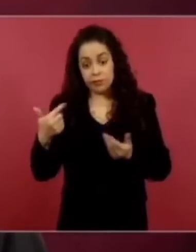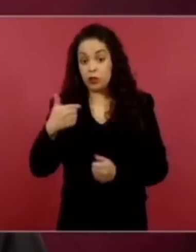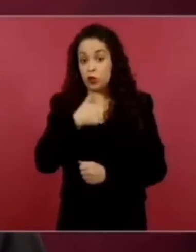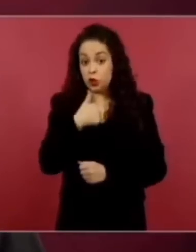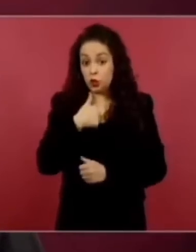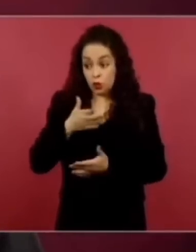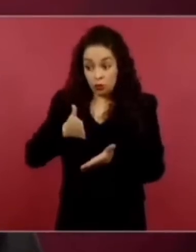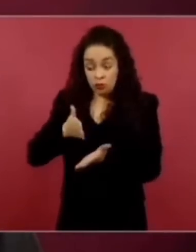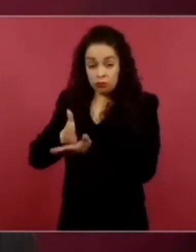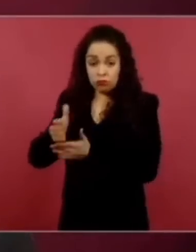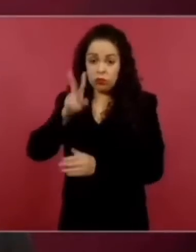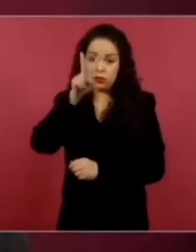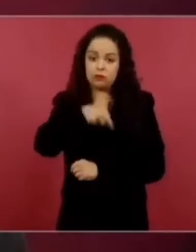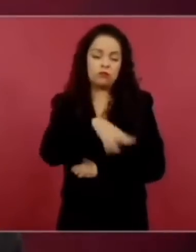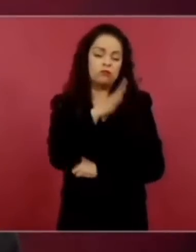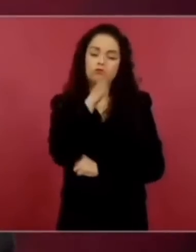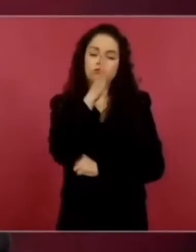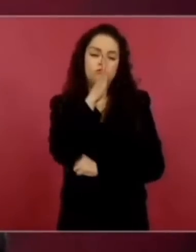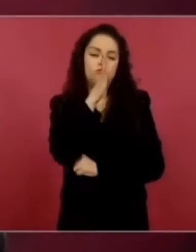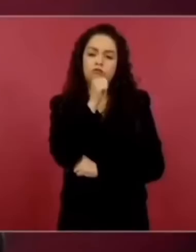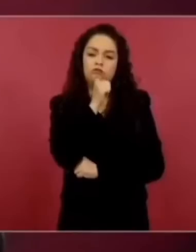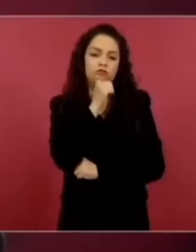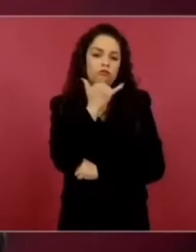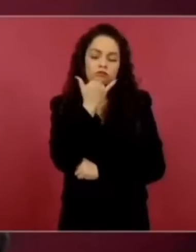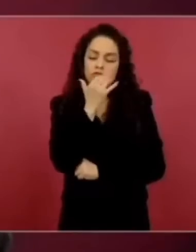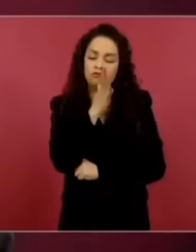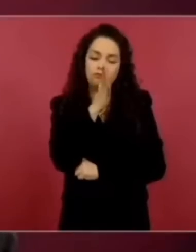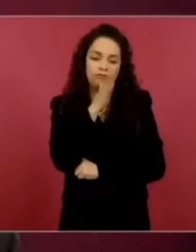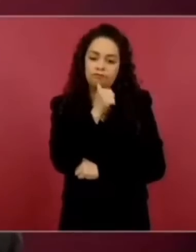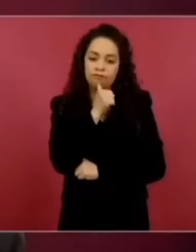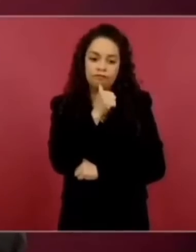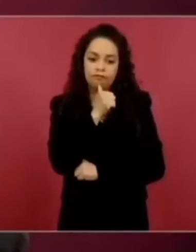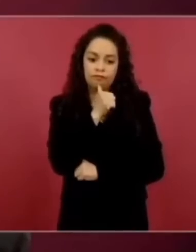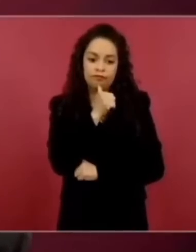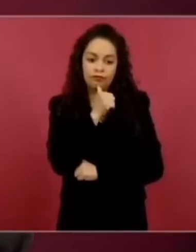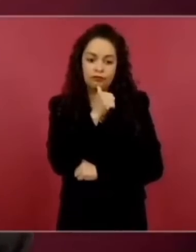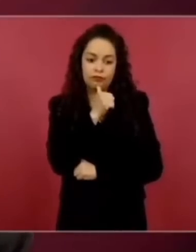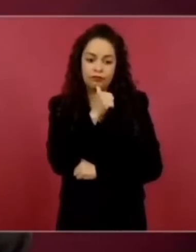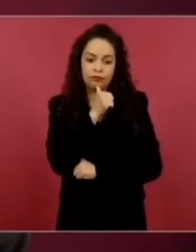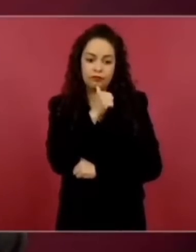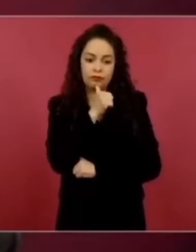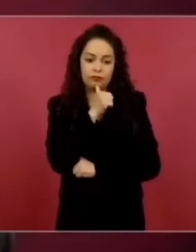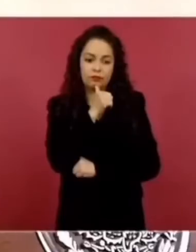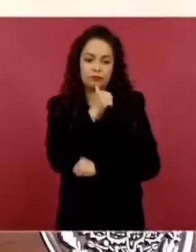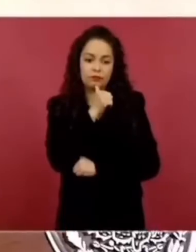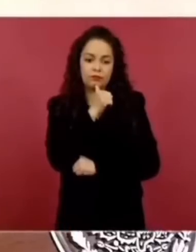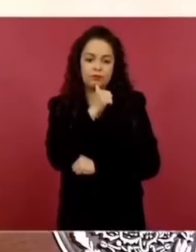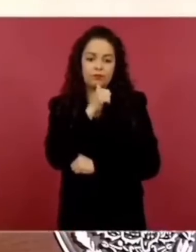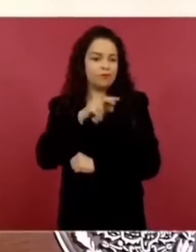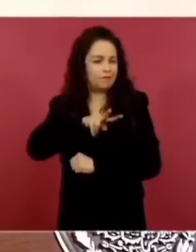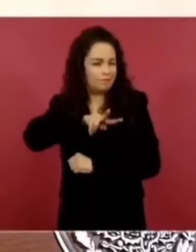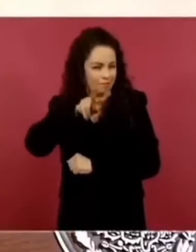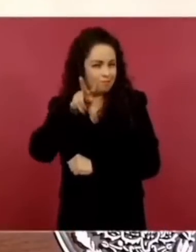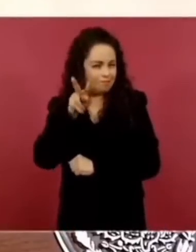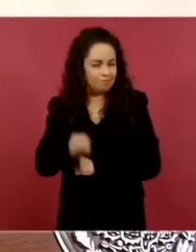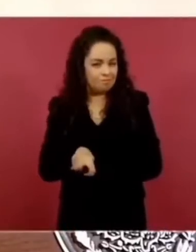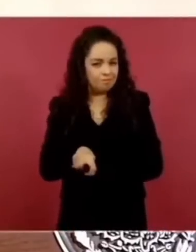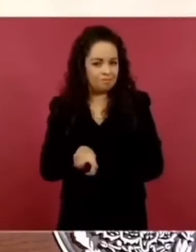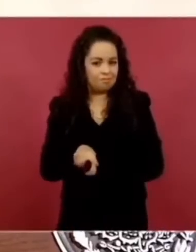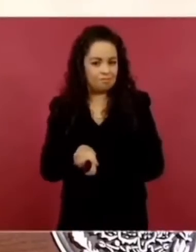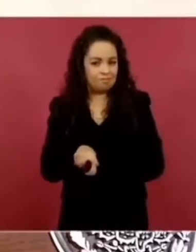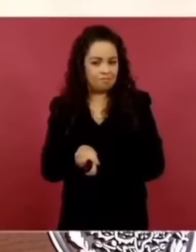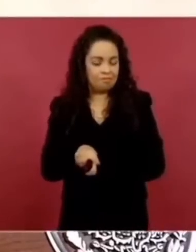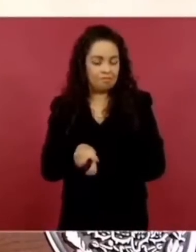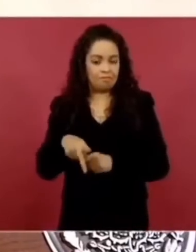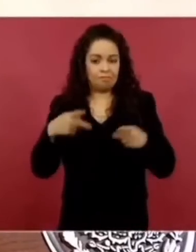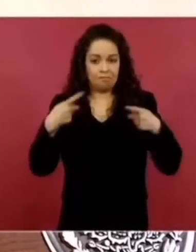meterme a esas cosas, pero ya es muy difícil que una gente con